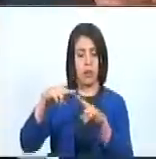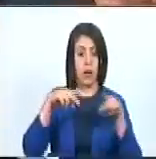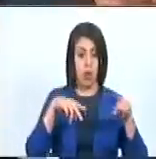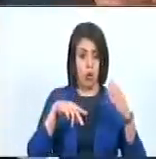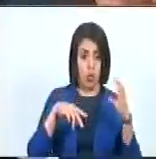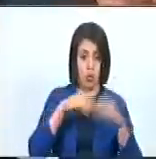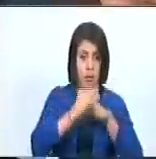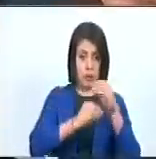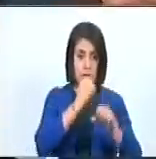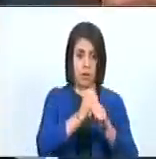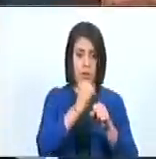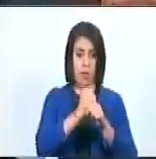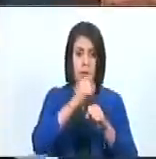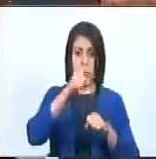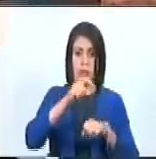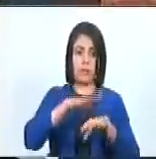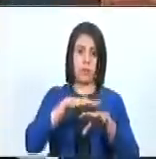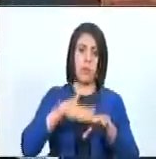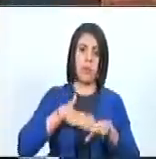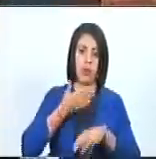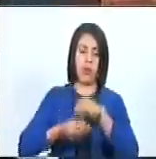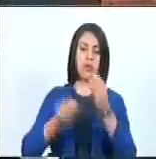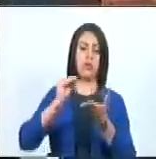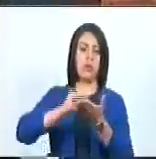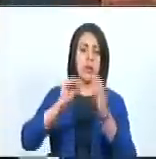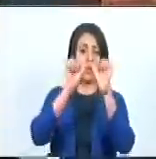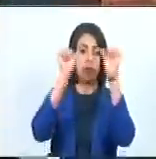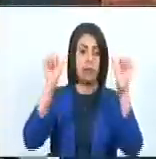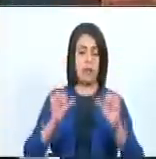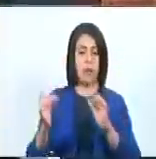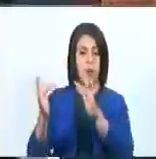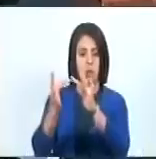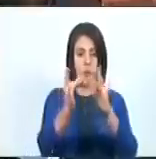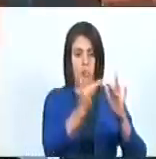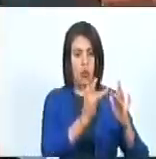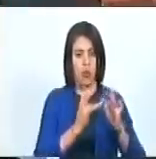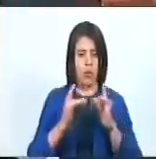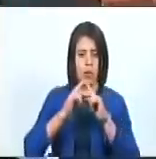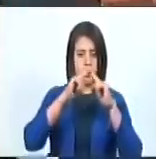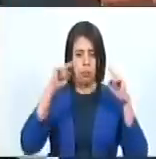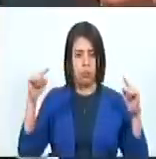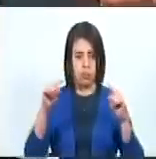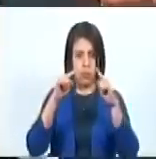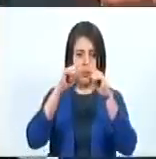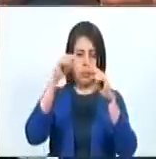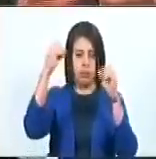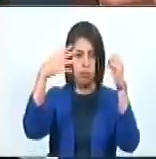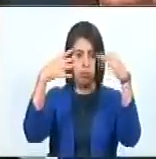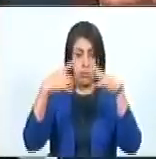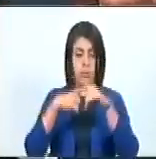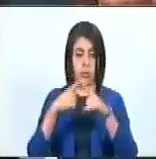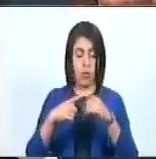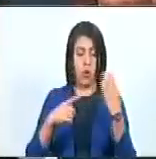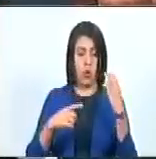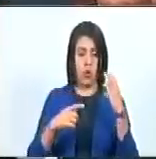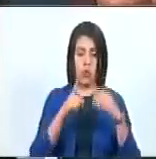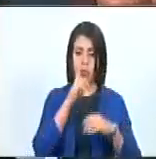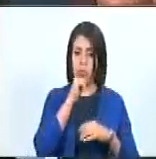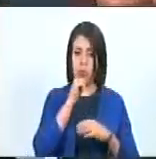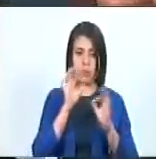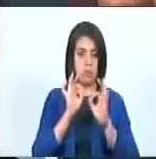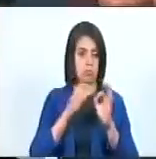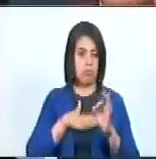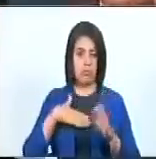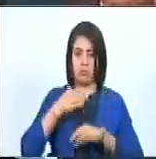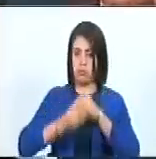están haciendo los trabajos necesarios para poder reactivar este sistema de interconexión. Recordemos que recientemente, del lado de Colombia, pues no había la